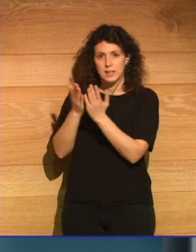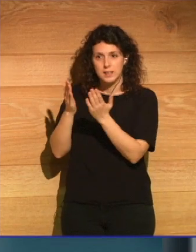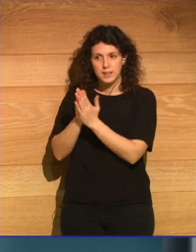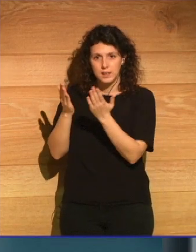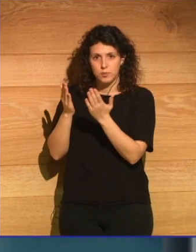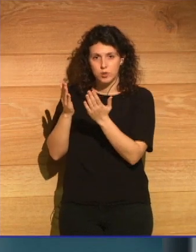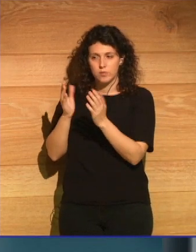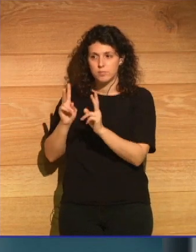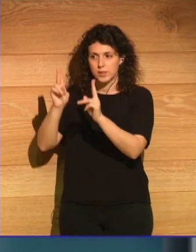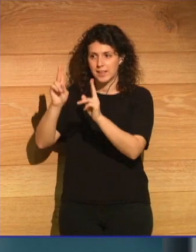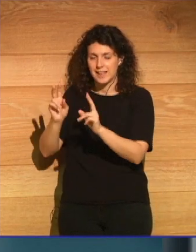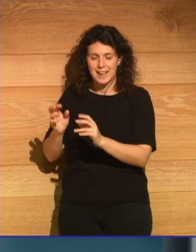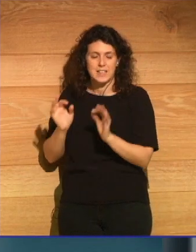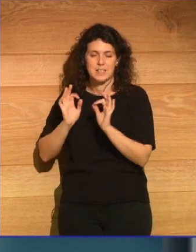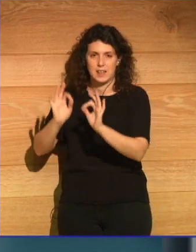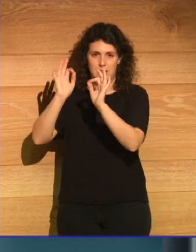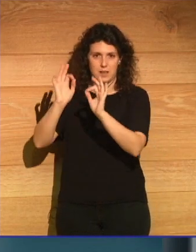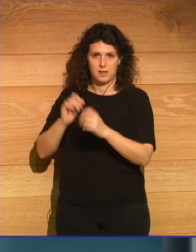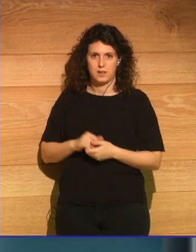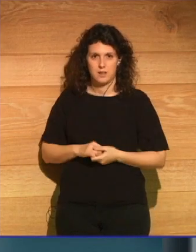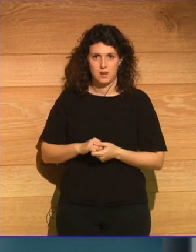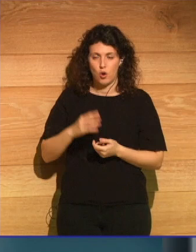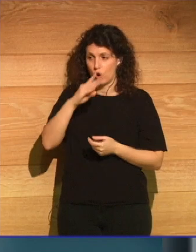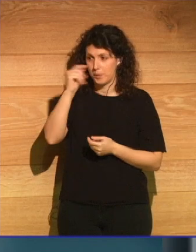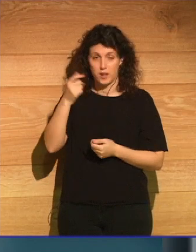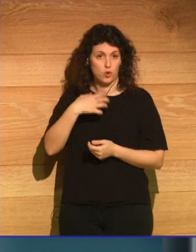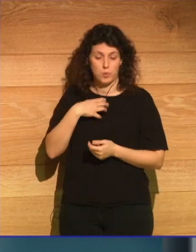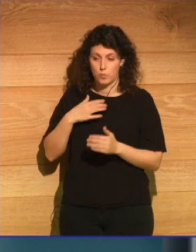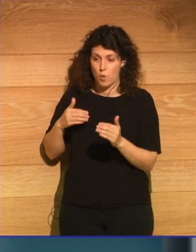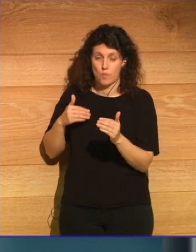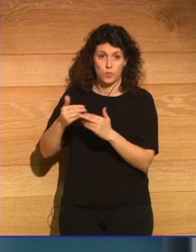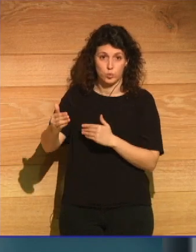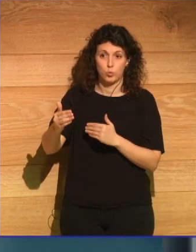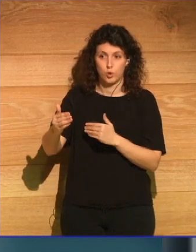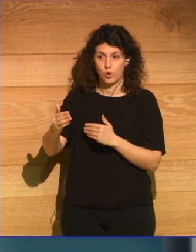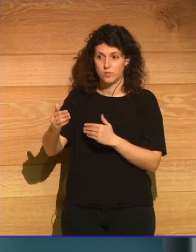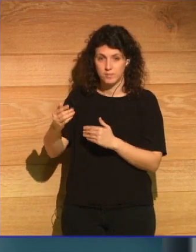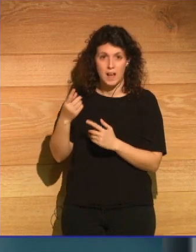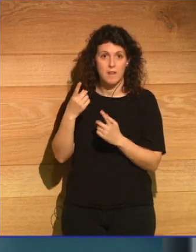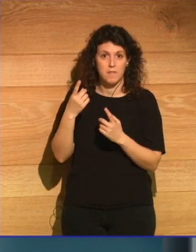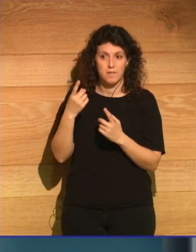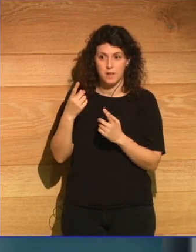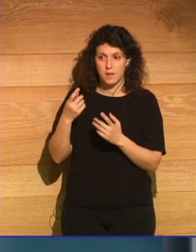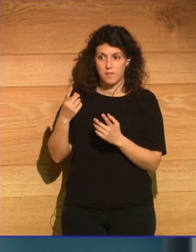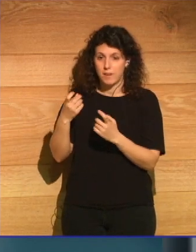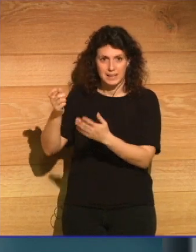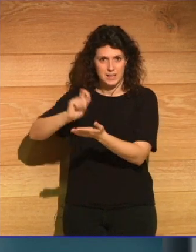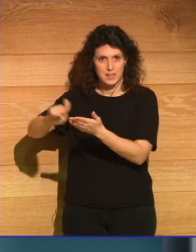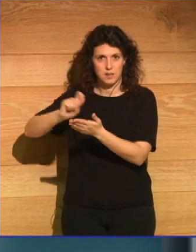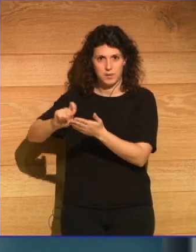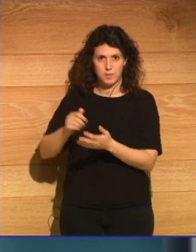esencial. No nos olvidemos de que el futuro es una historia que aún está por escribir.